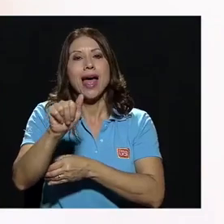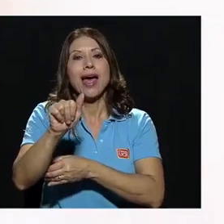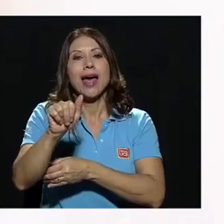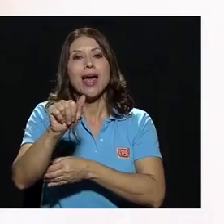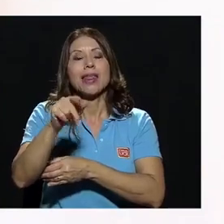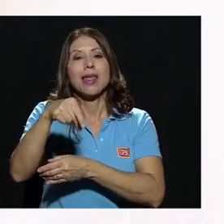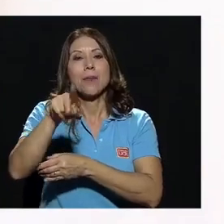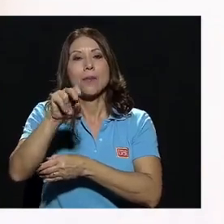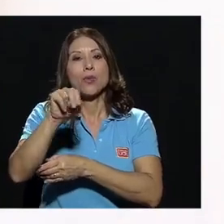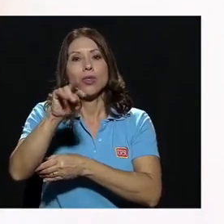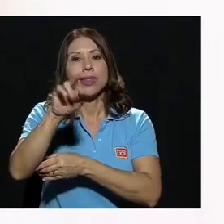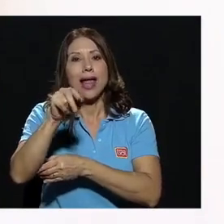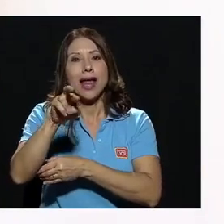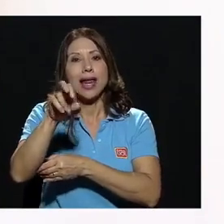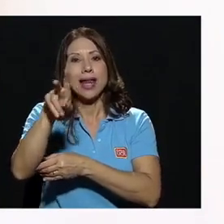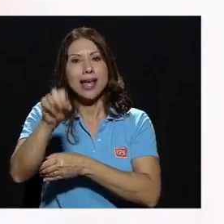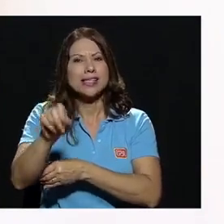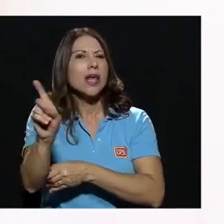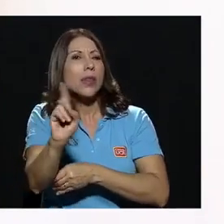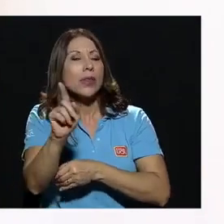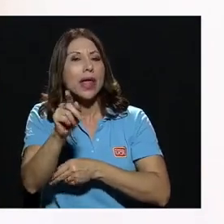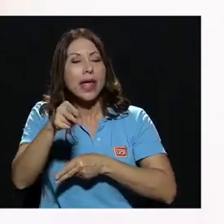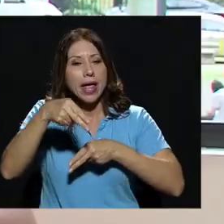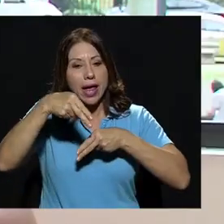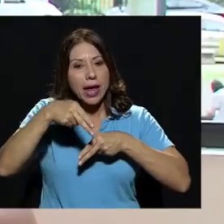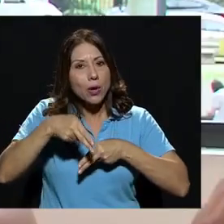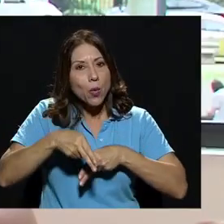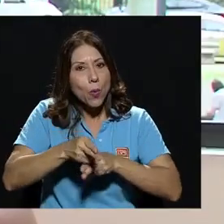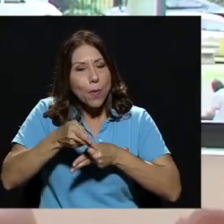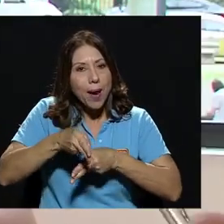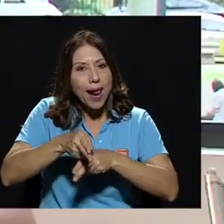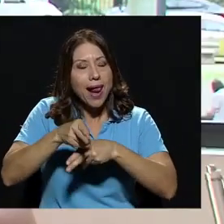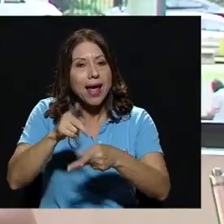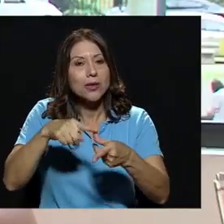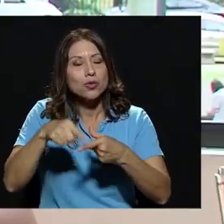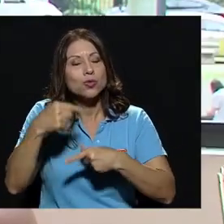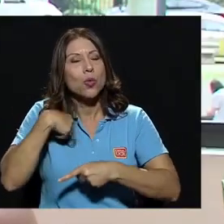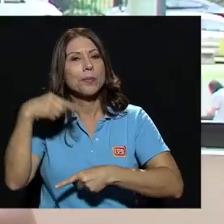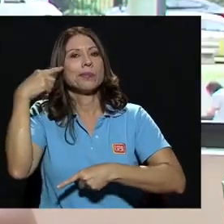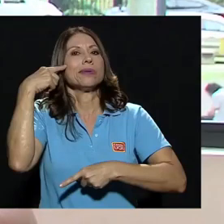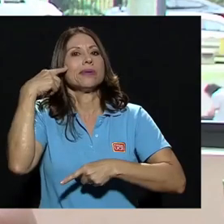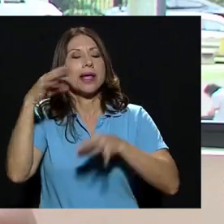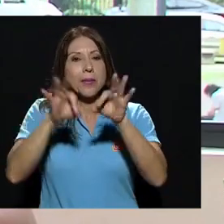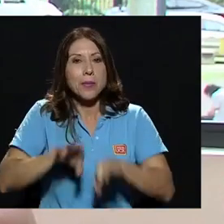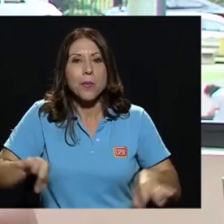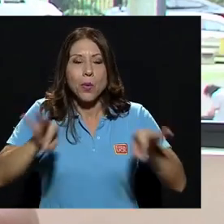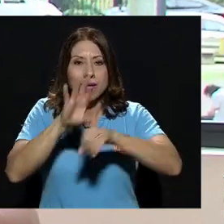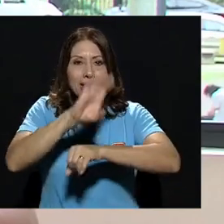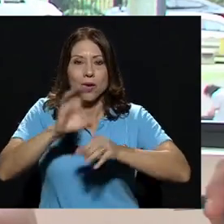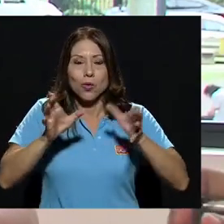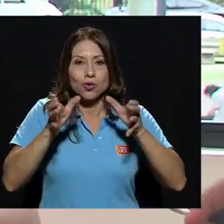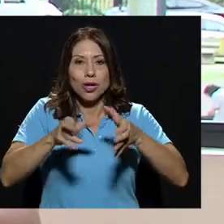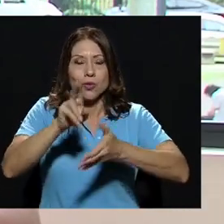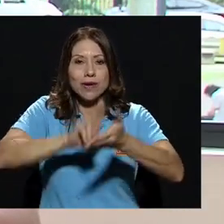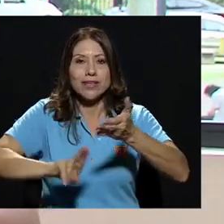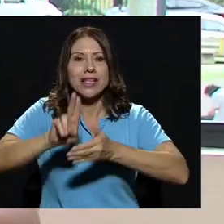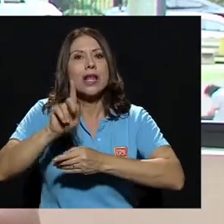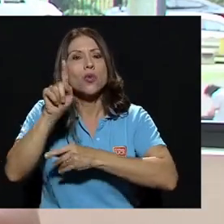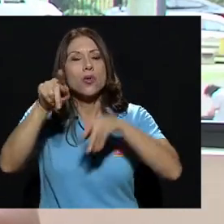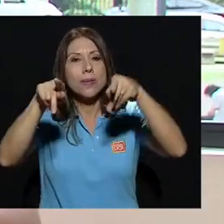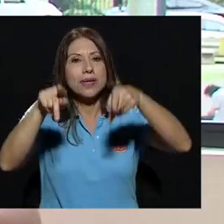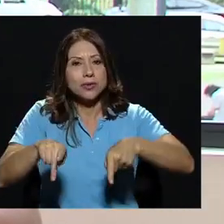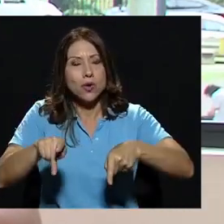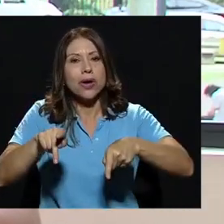Entonces ahí es donde uno realmente comienza a pensar que es importante que exista dentro del Consejo Universitario una persona